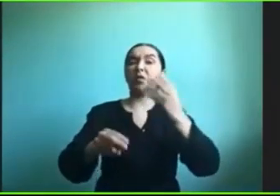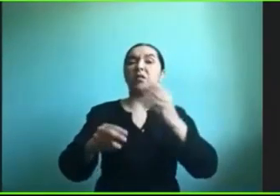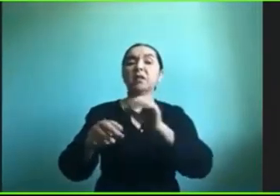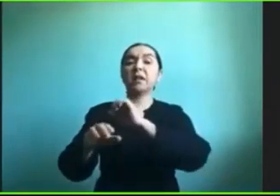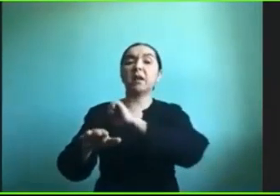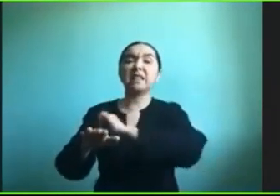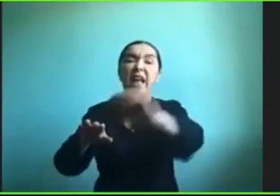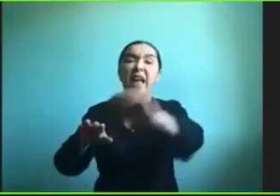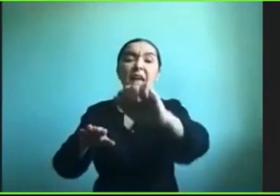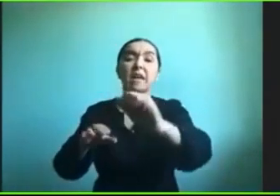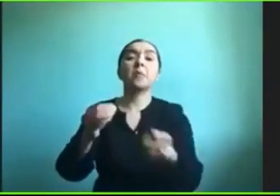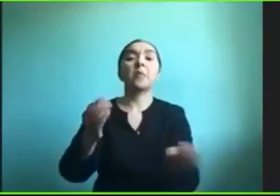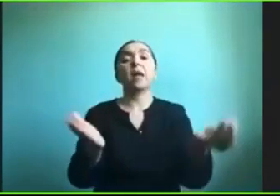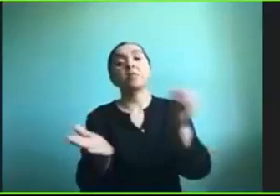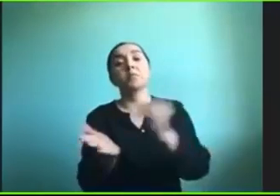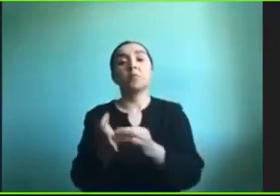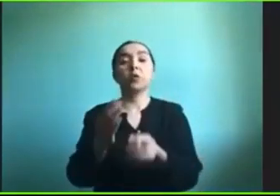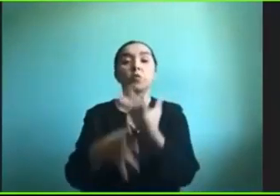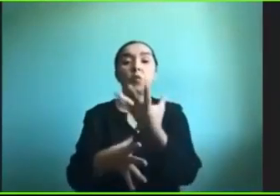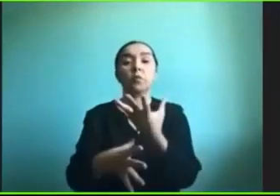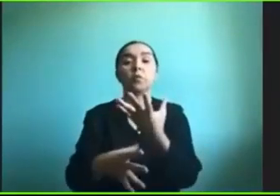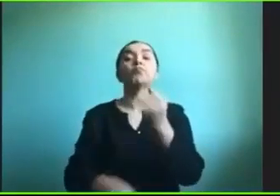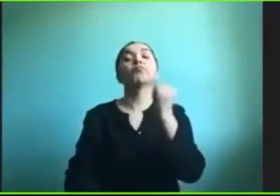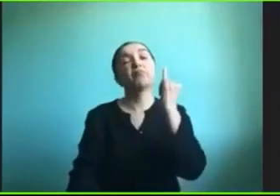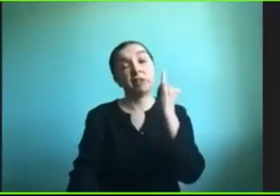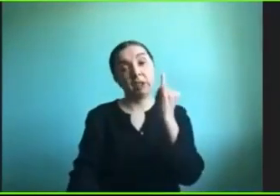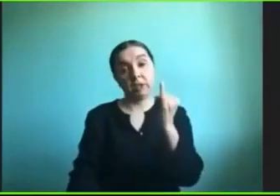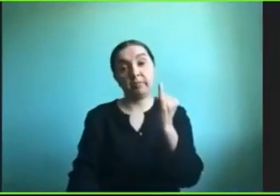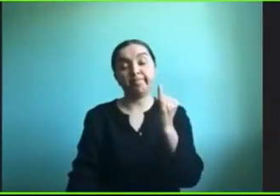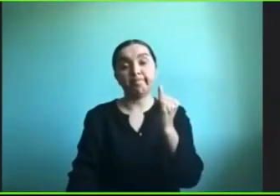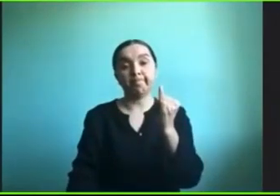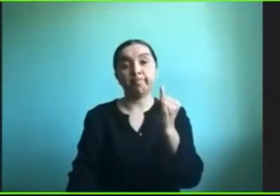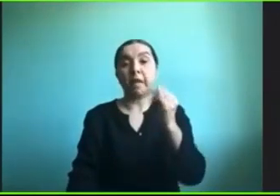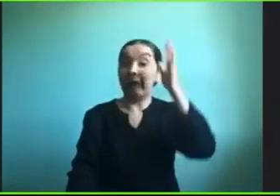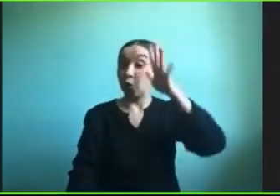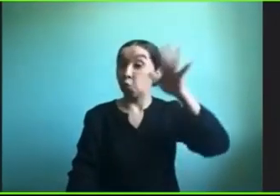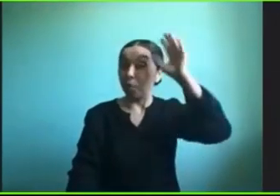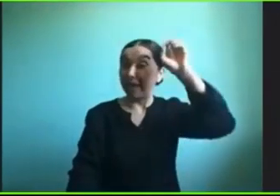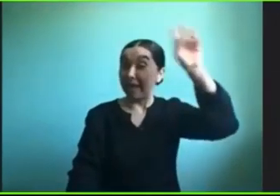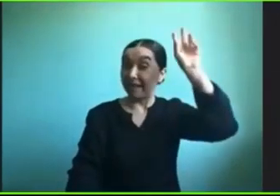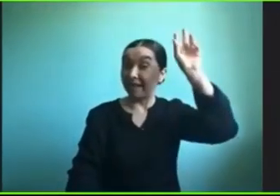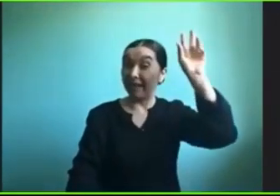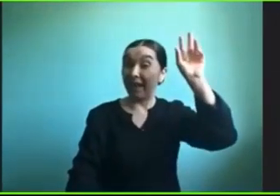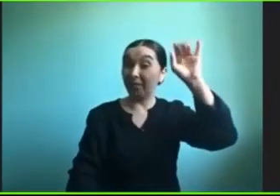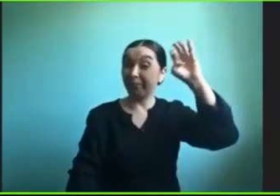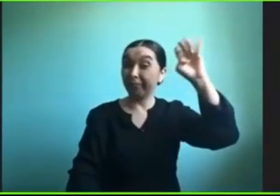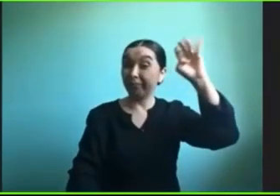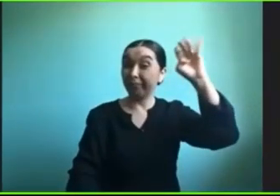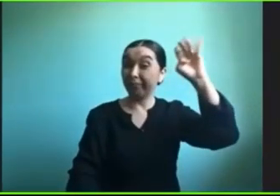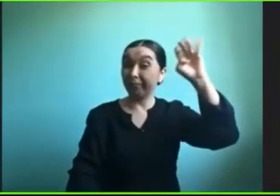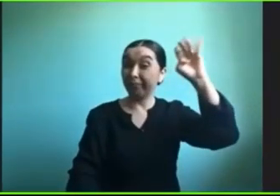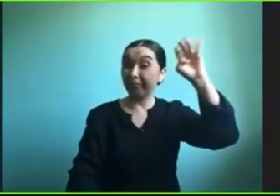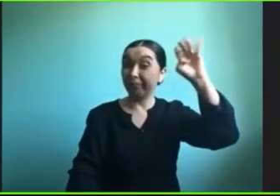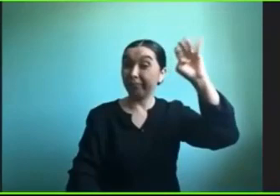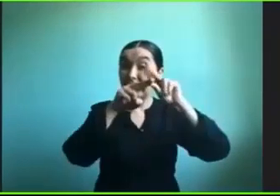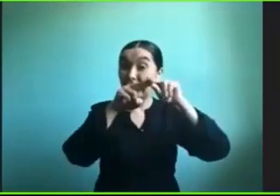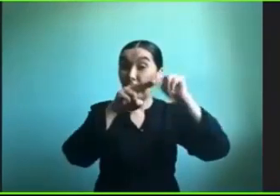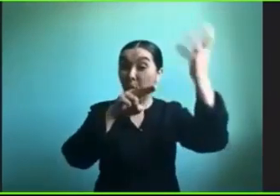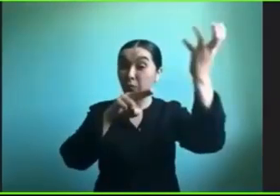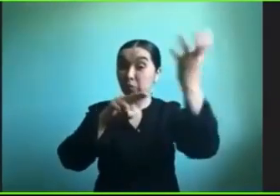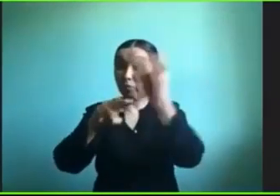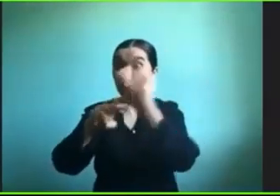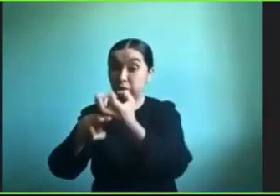generar conflicto las distintas versiones en algunos casos funcionan los dos juntos pero es preferible